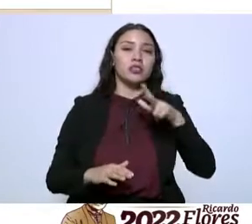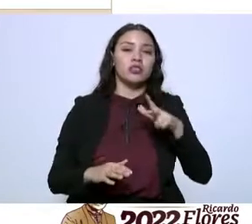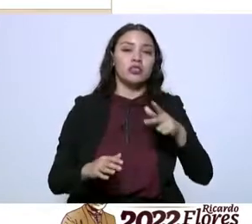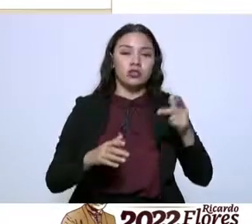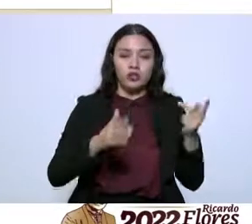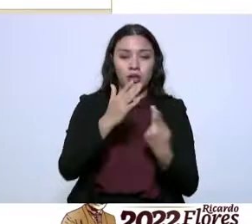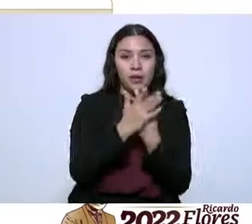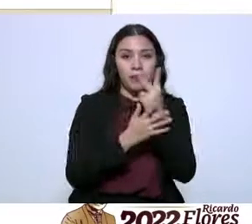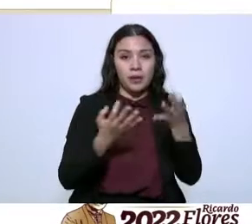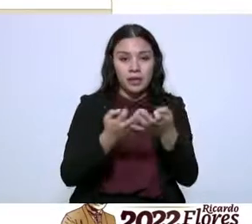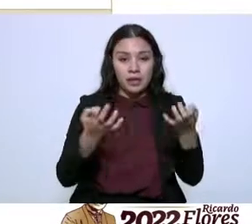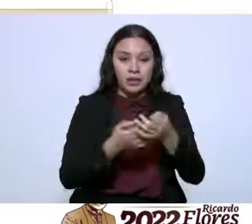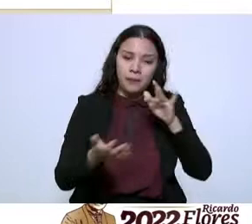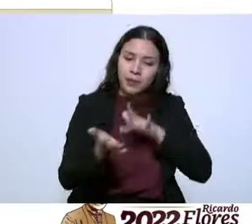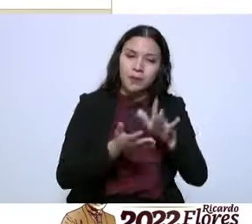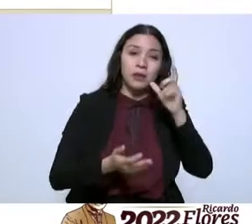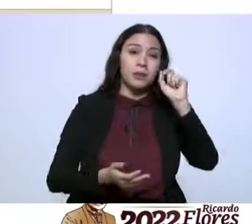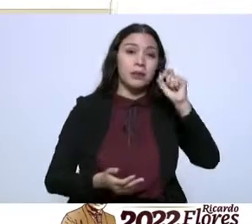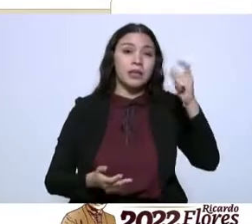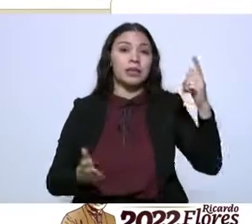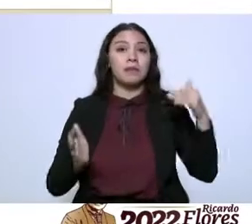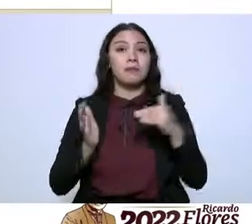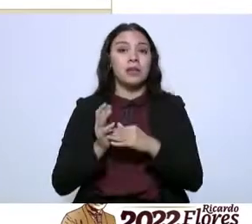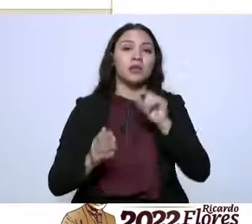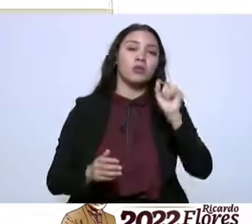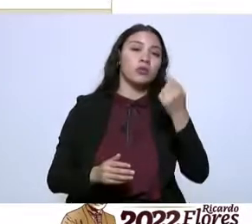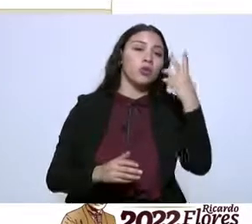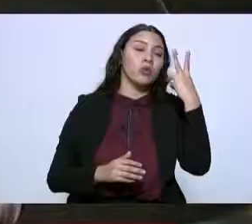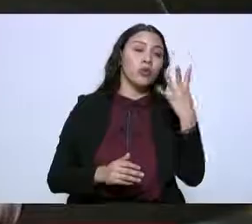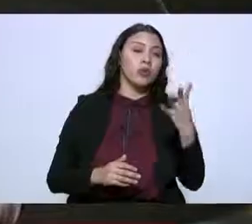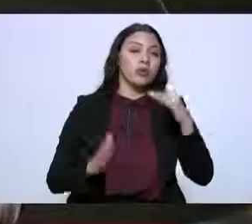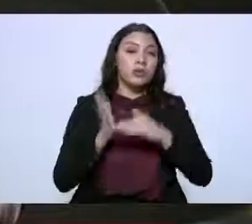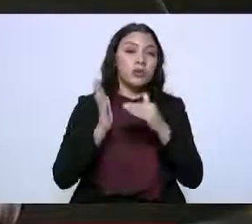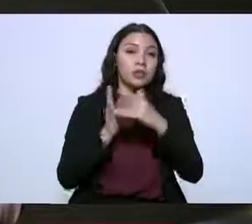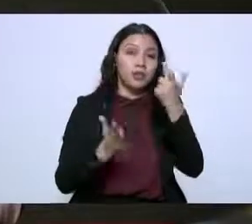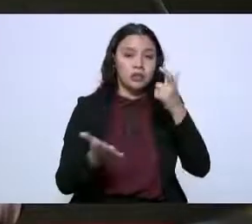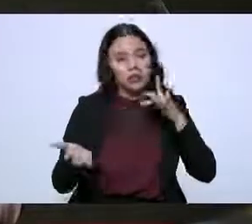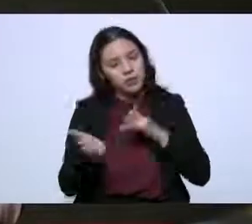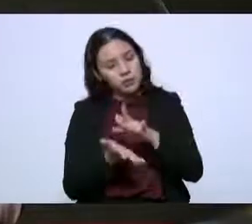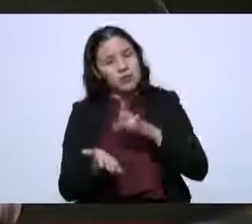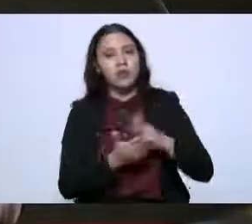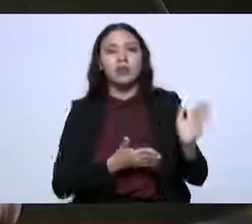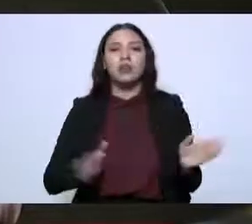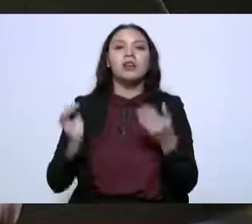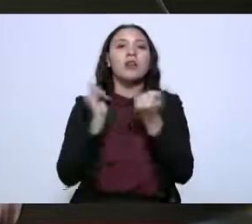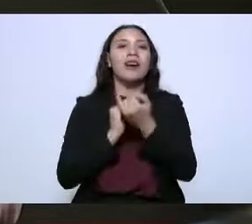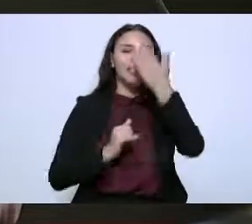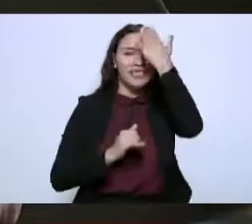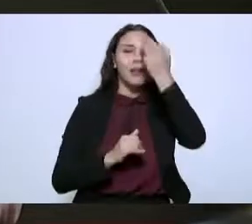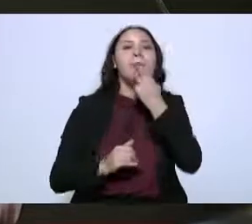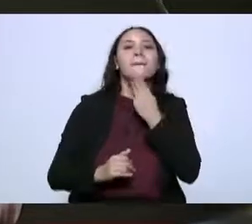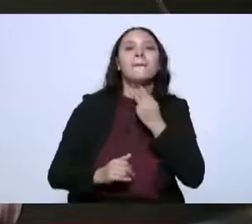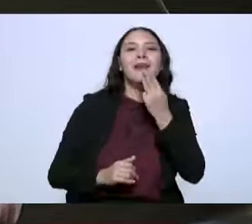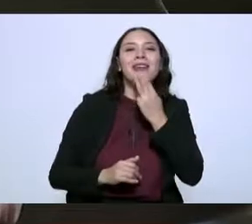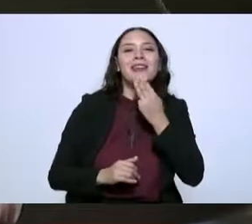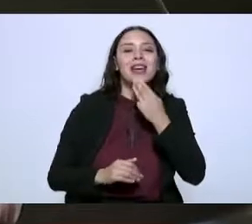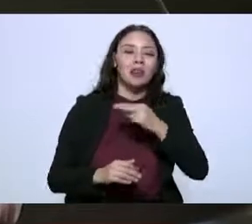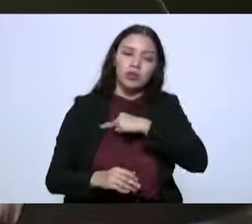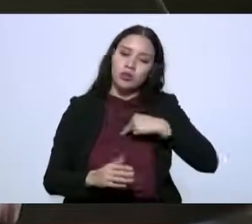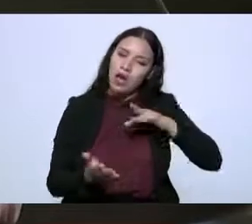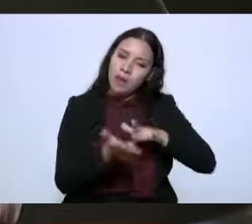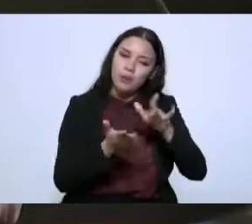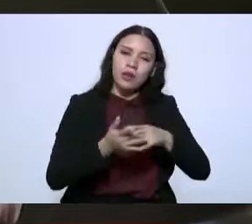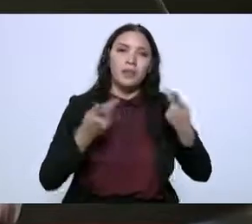de un aporte de 20.4 millones de pesos. En el caso también de la miel, hemos venido apoyando a